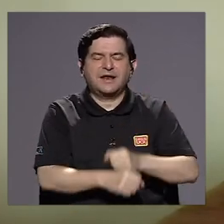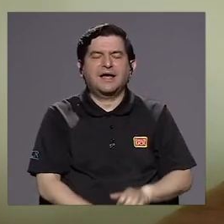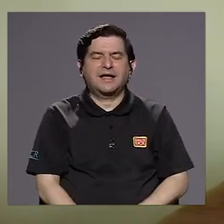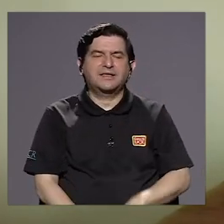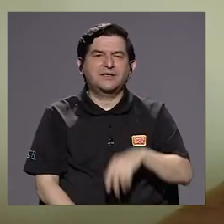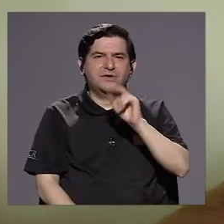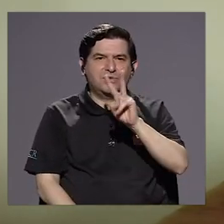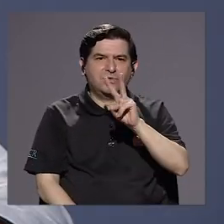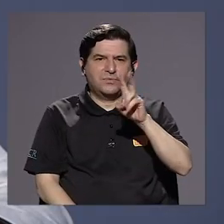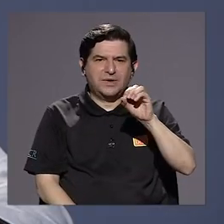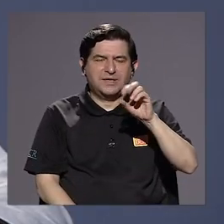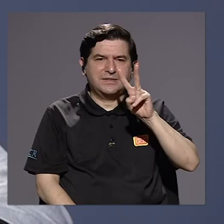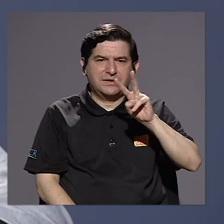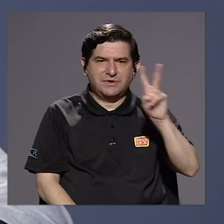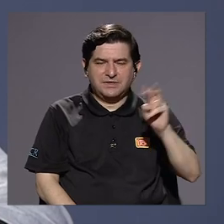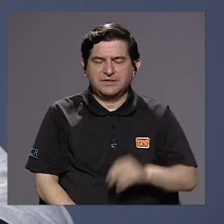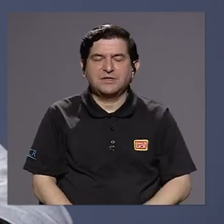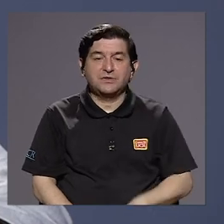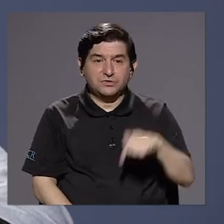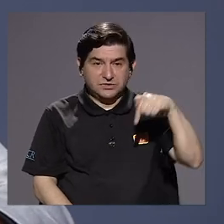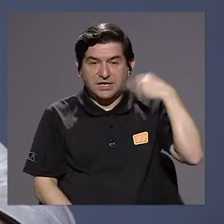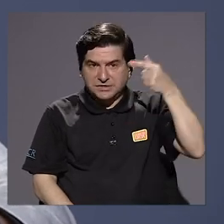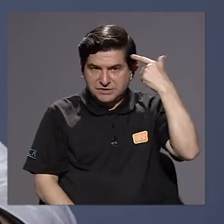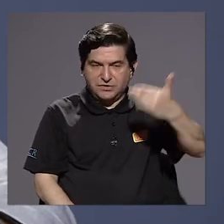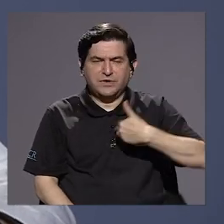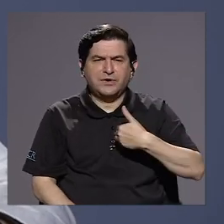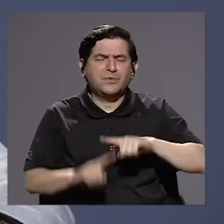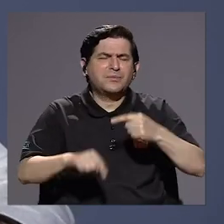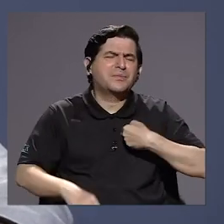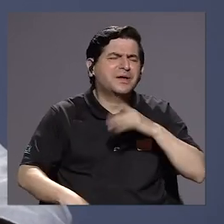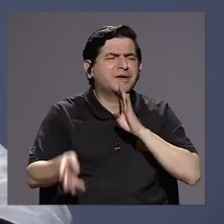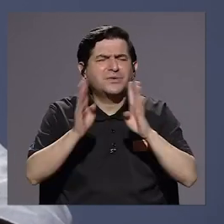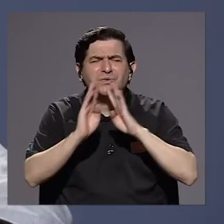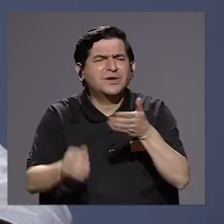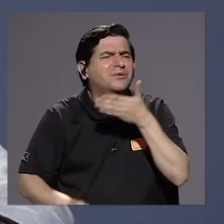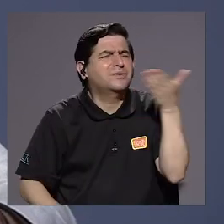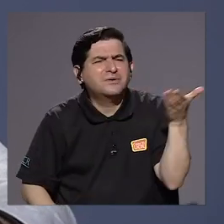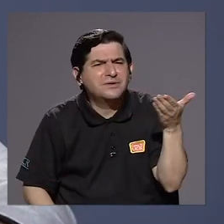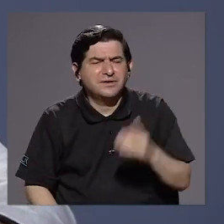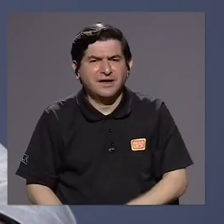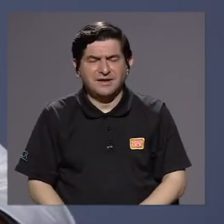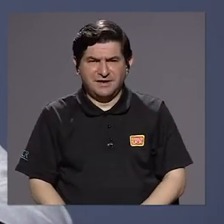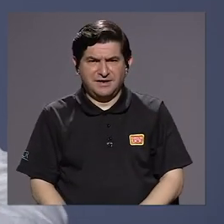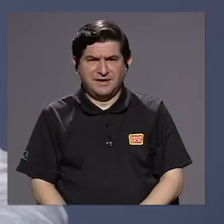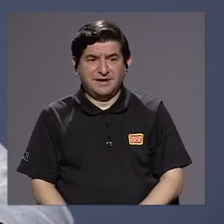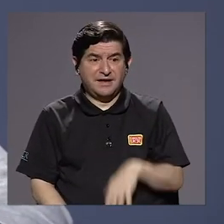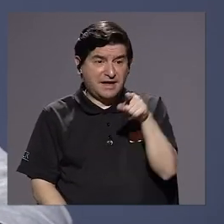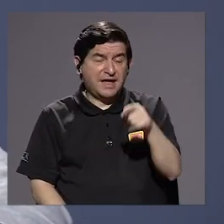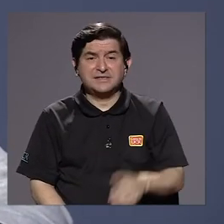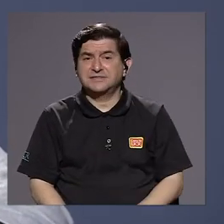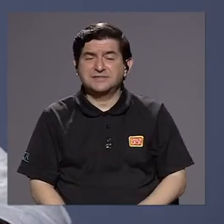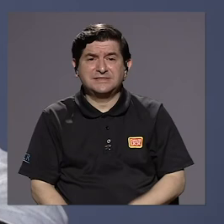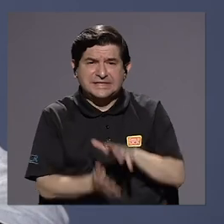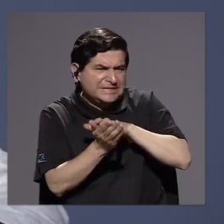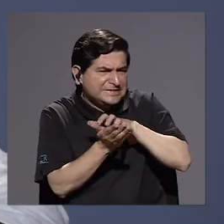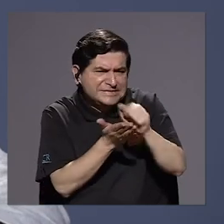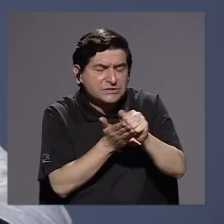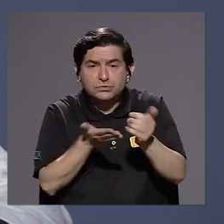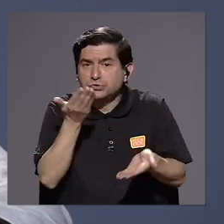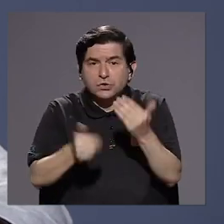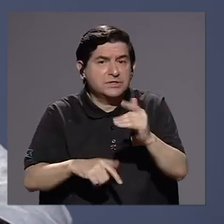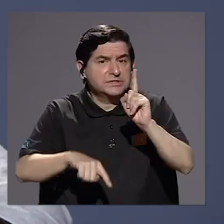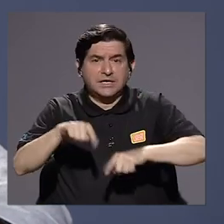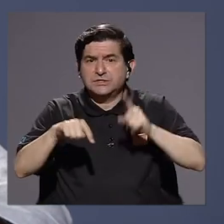administración. Pero lo que me refiero, Doña Giselle, perdóneme, es que lo que me refiero es que hay una afectación que puede ser irreversible. ¿Usted